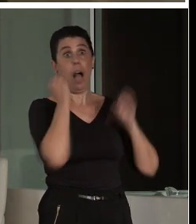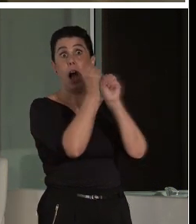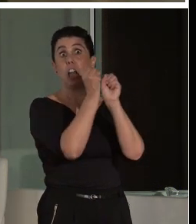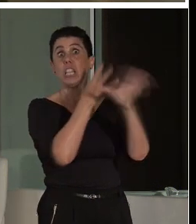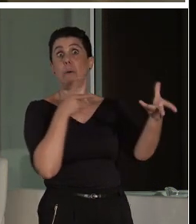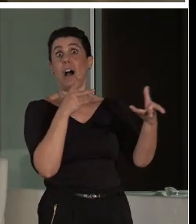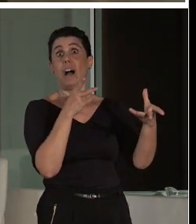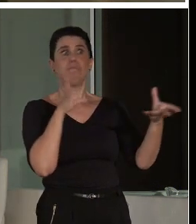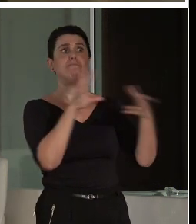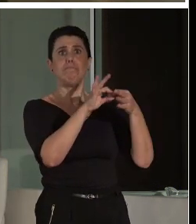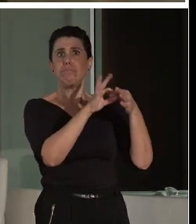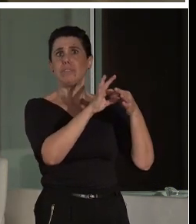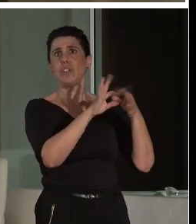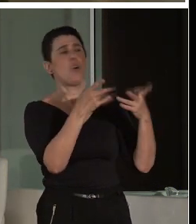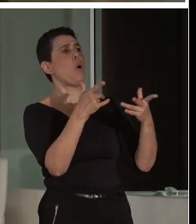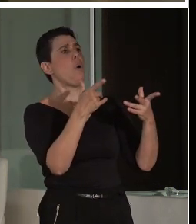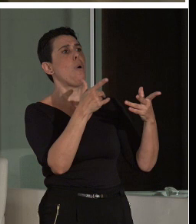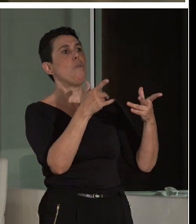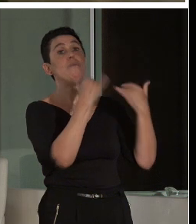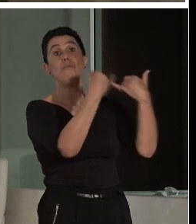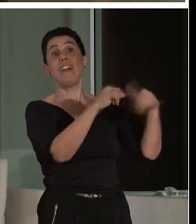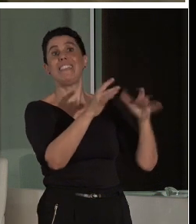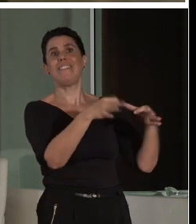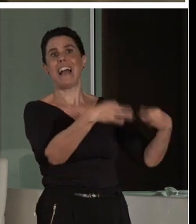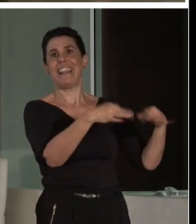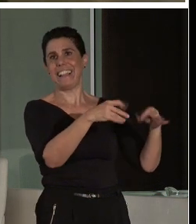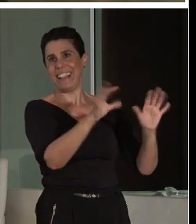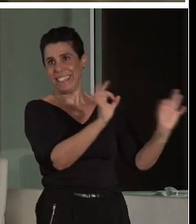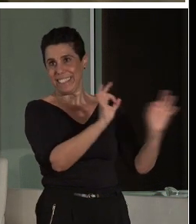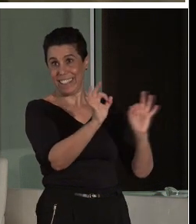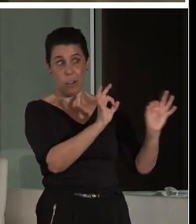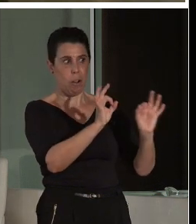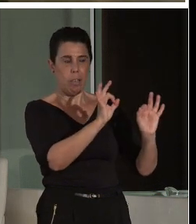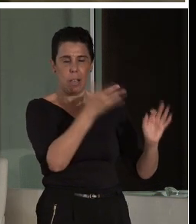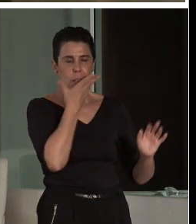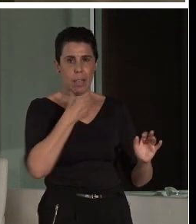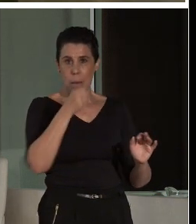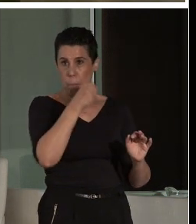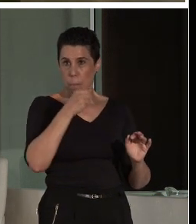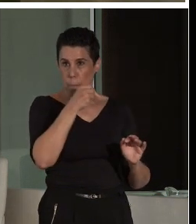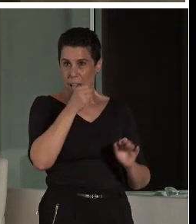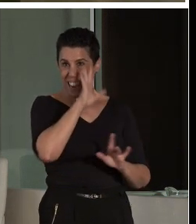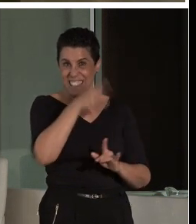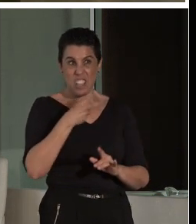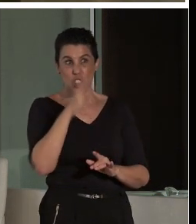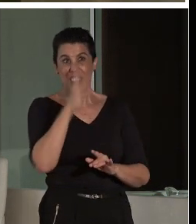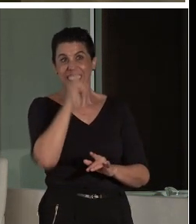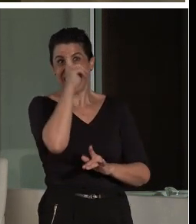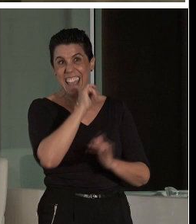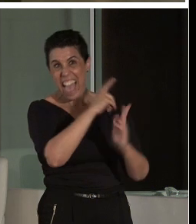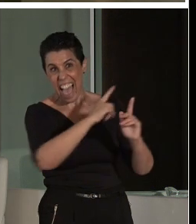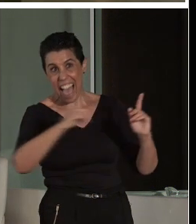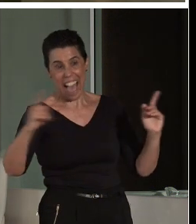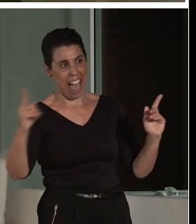institución, es un organismo público, es apasionante. Ellos montan durante tres años escenografías brutales,